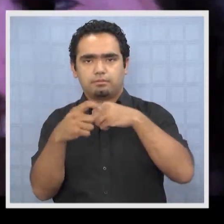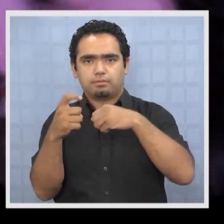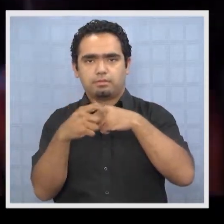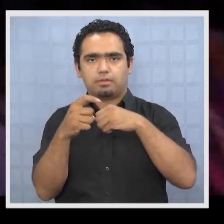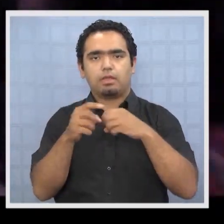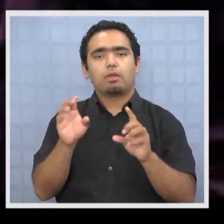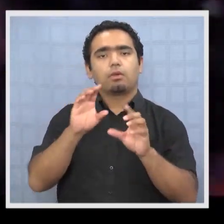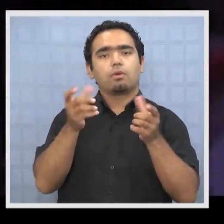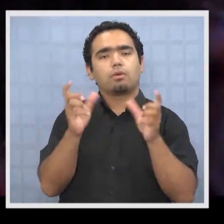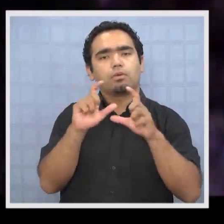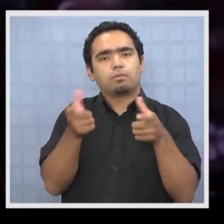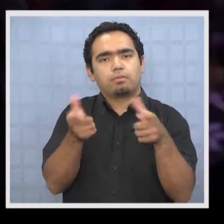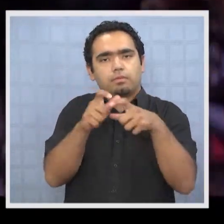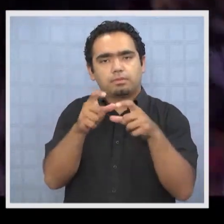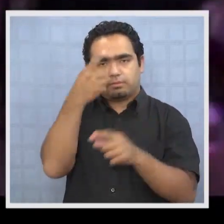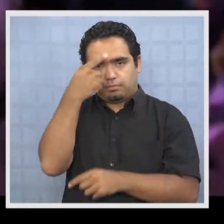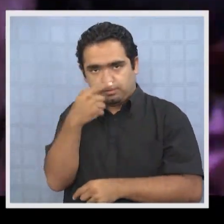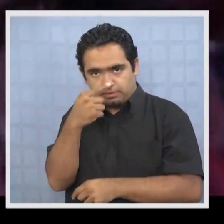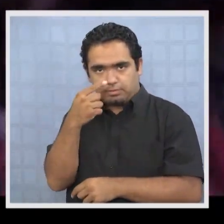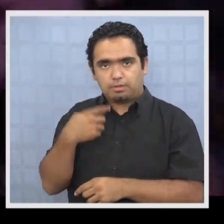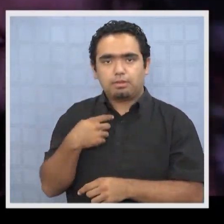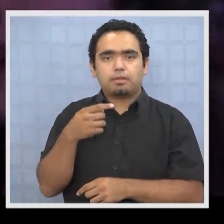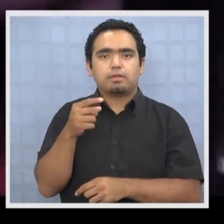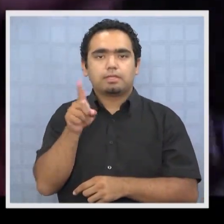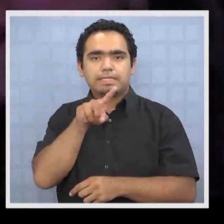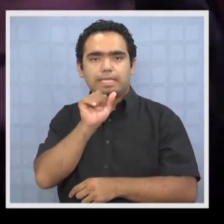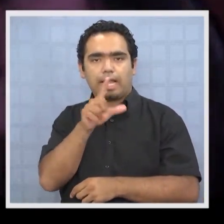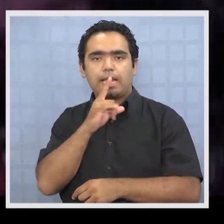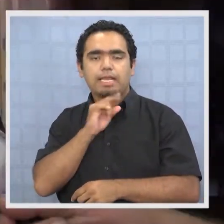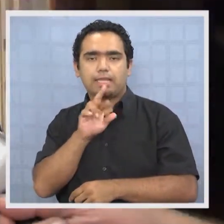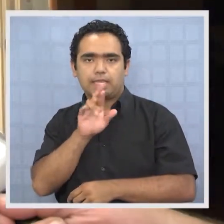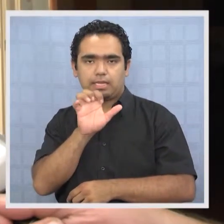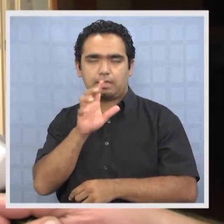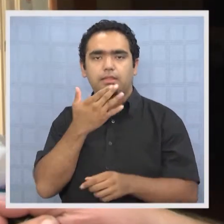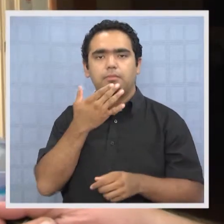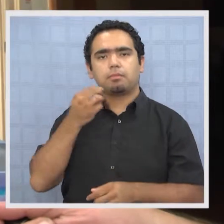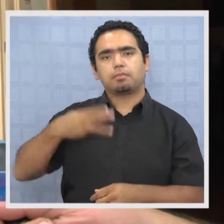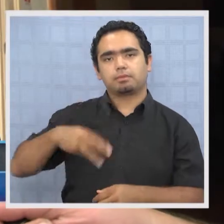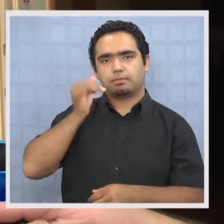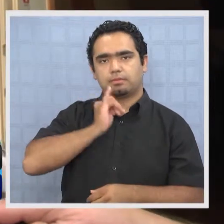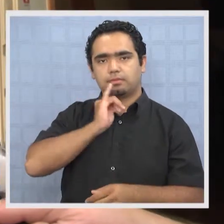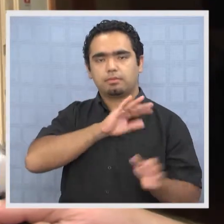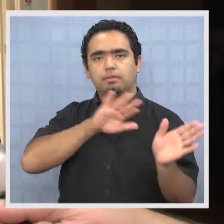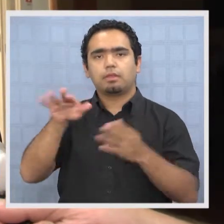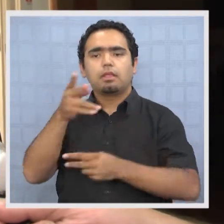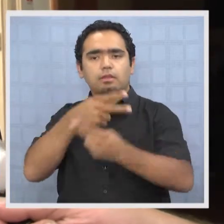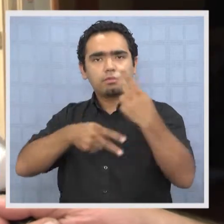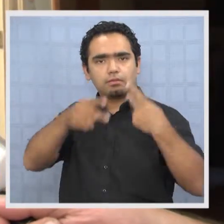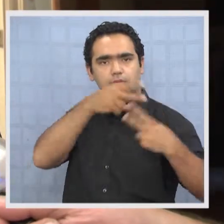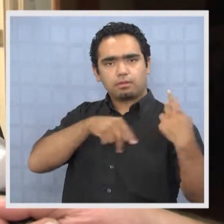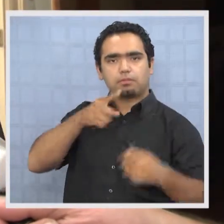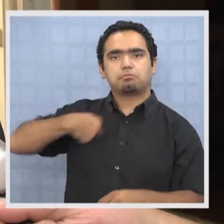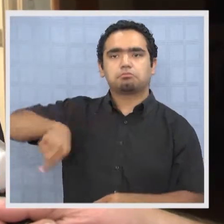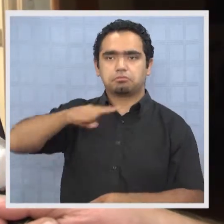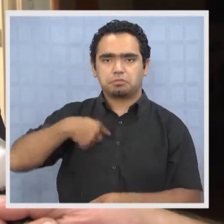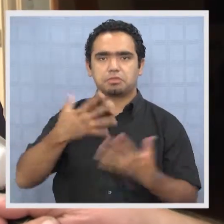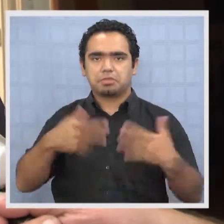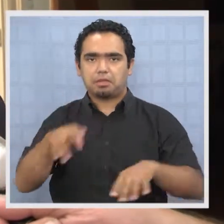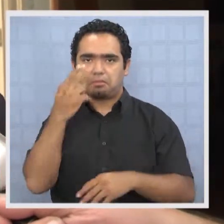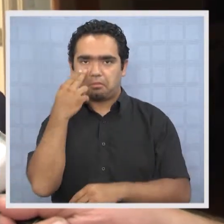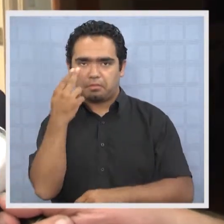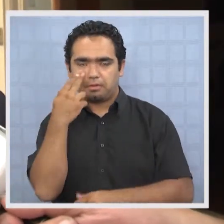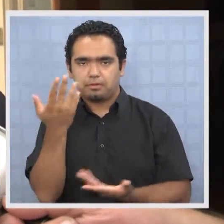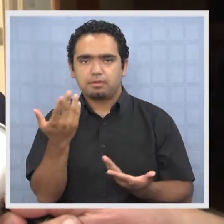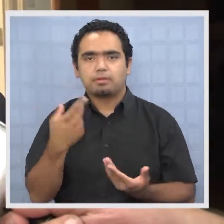Corporación Museo del Salitre y la Municipalidad de Iquique. Sin embargo, lo fundamental, además de la historia, que la mayoría de los que vivimos acá la